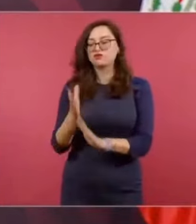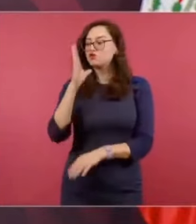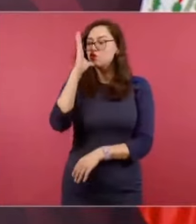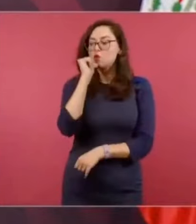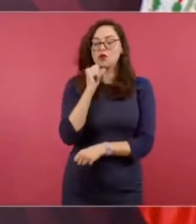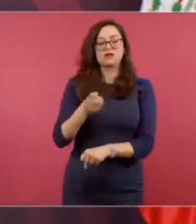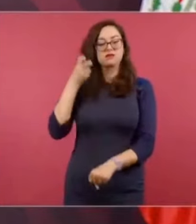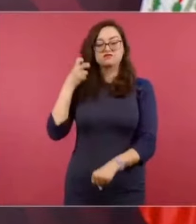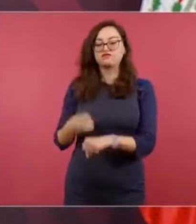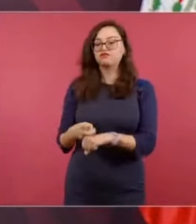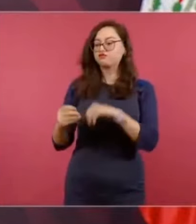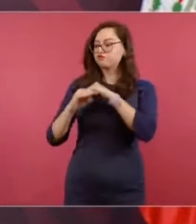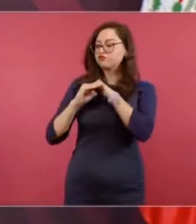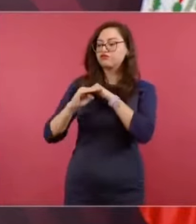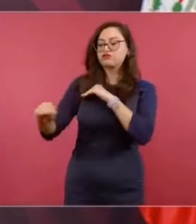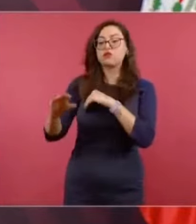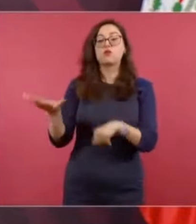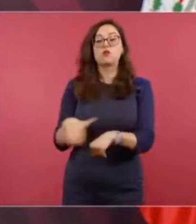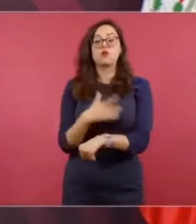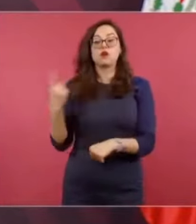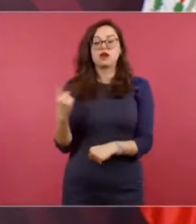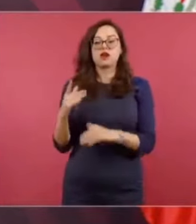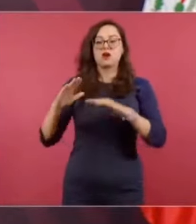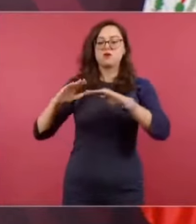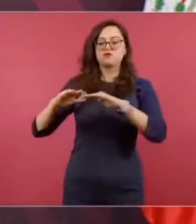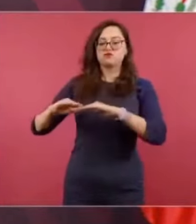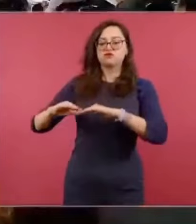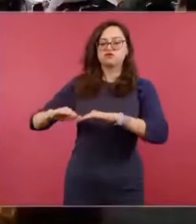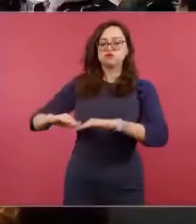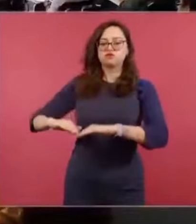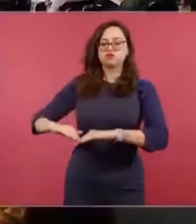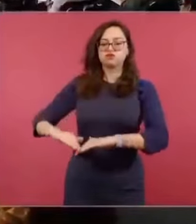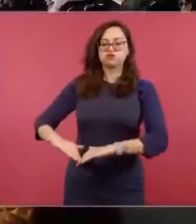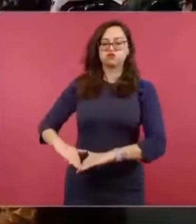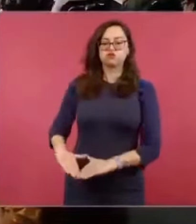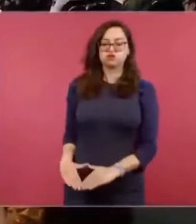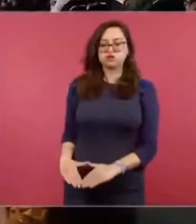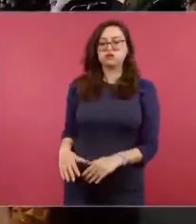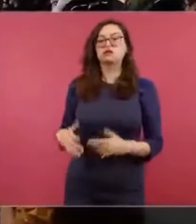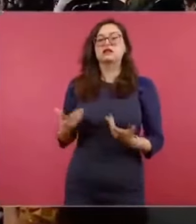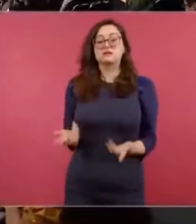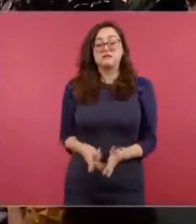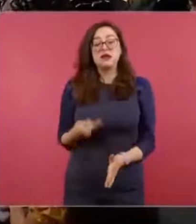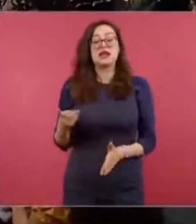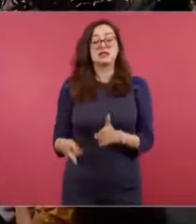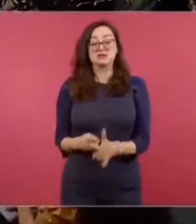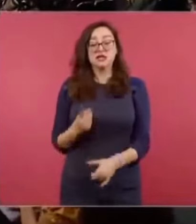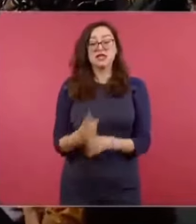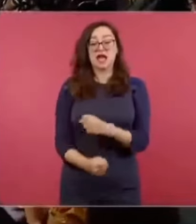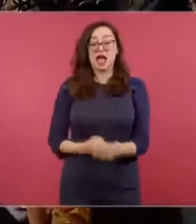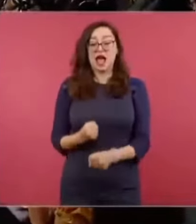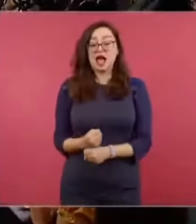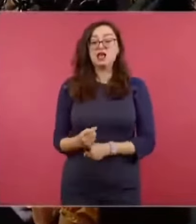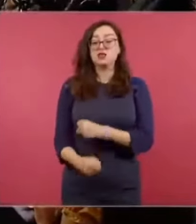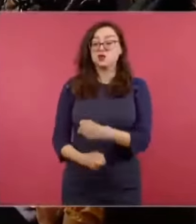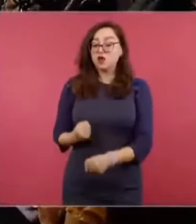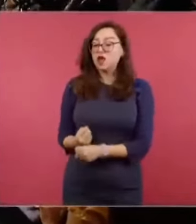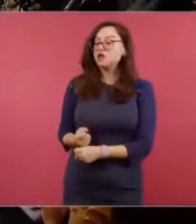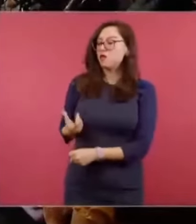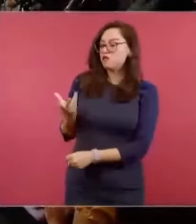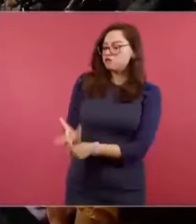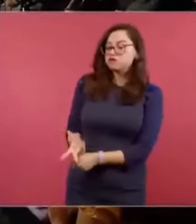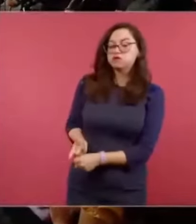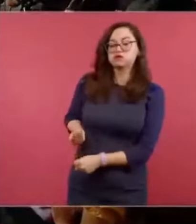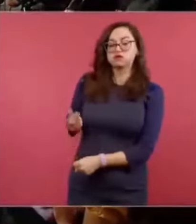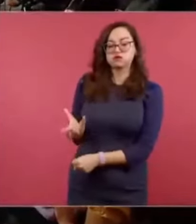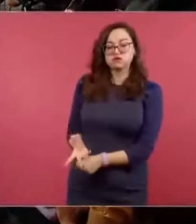el problema de los hundimientos. Y, desde luego, más mantenimiento y, aunque parece increíble,